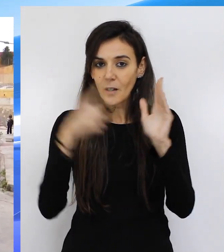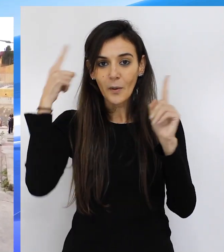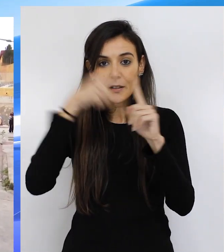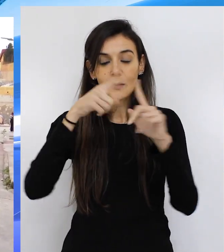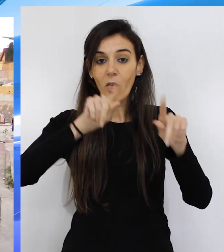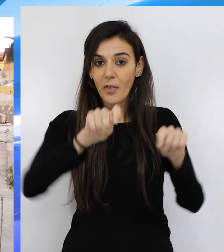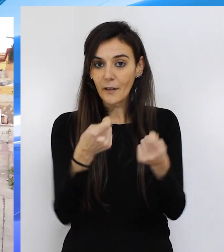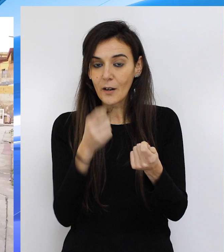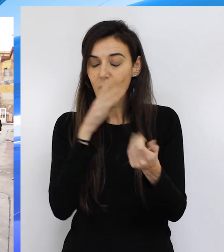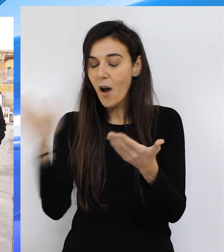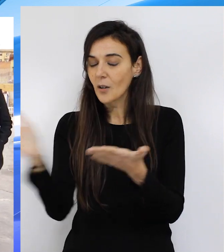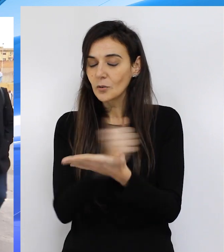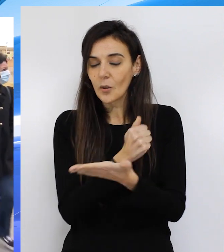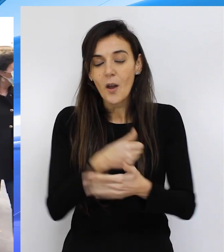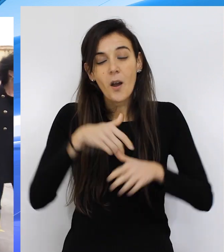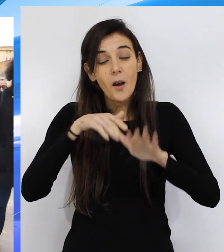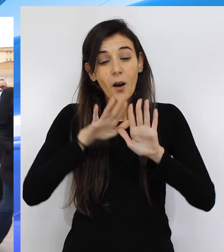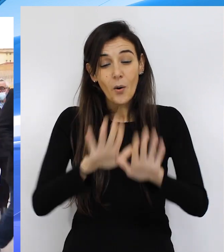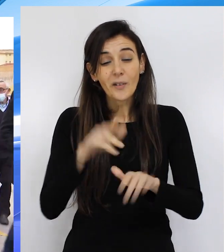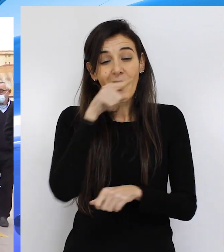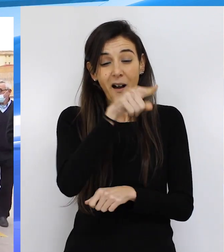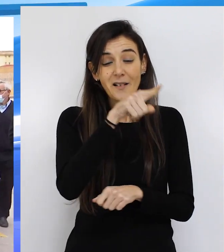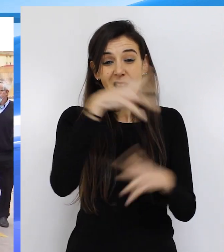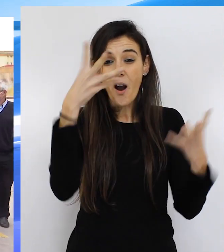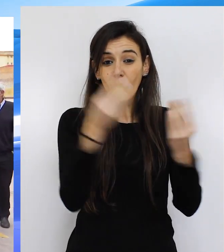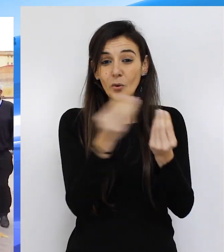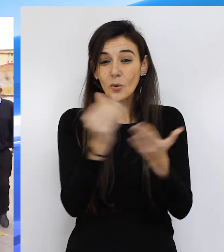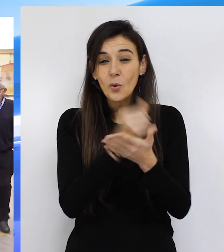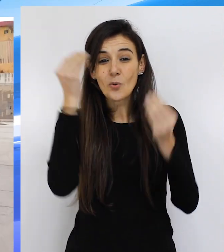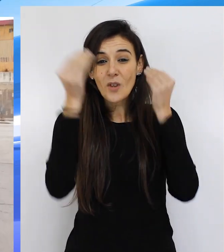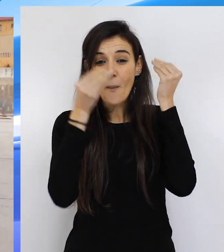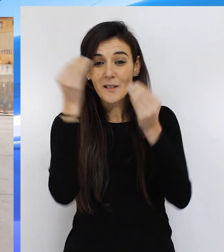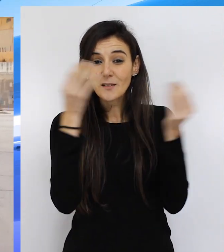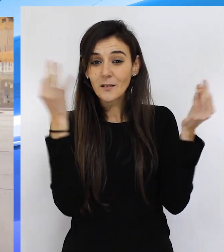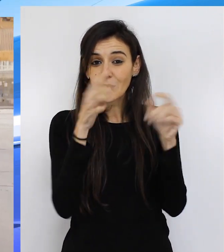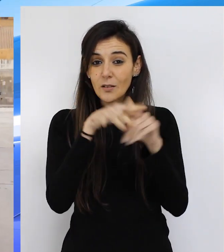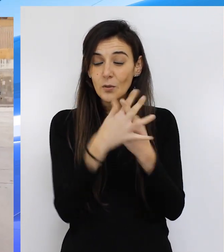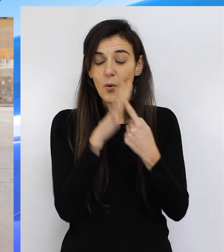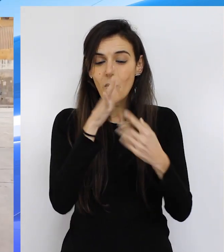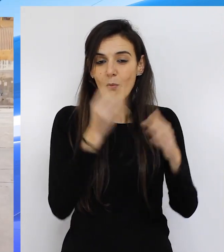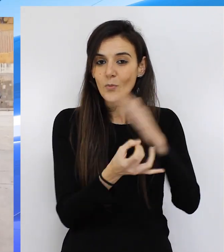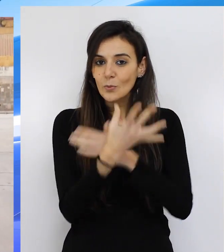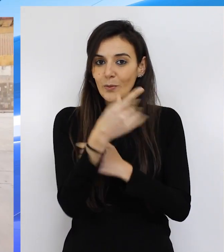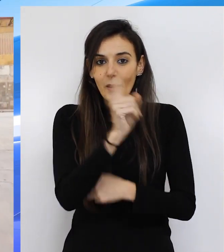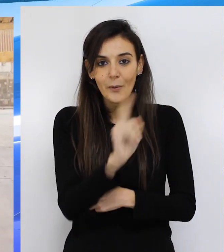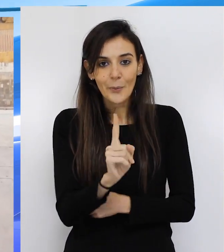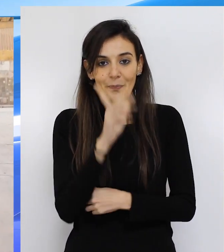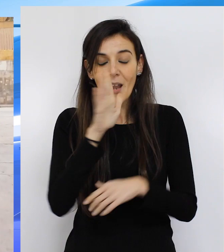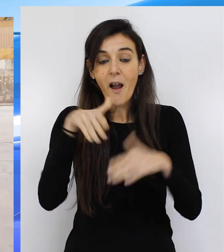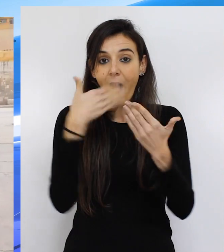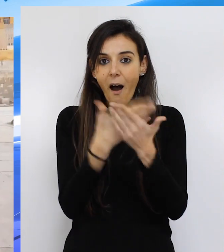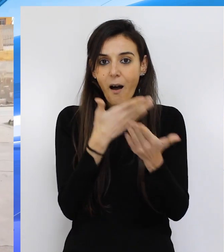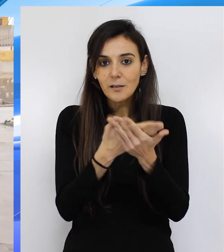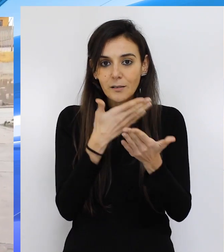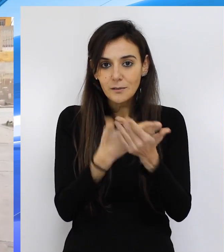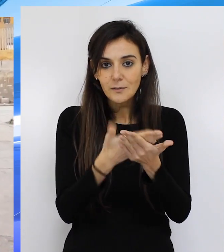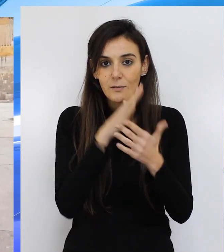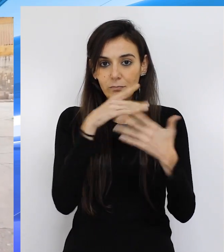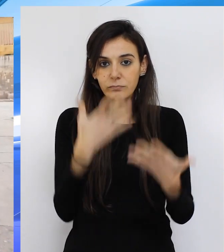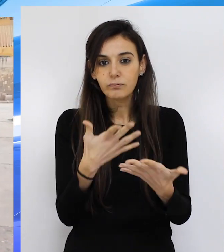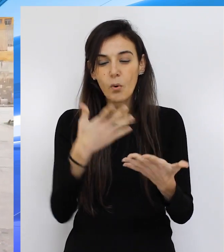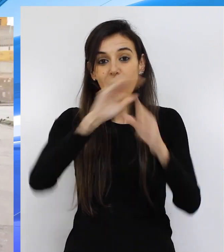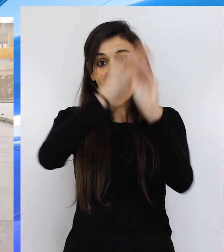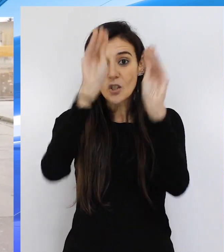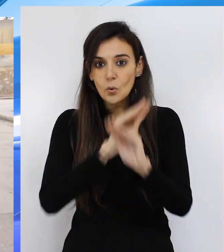cerrarlos, aunque desde los que allí están acogidos se considera que esto no se producirá hasta que no se haya completado